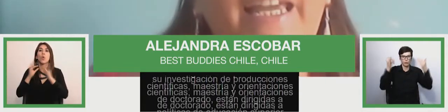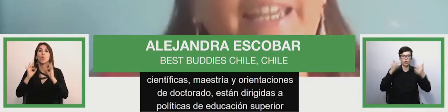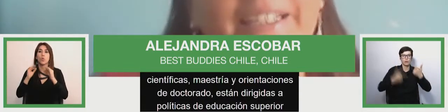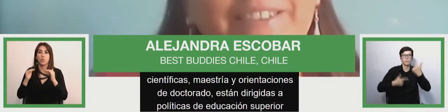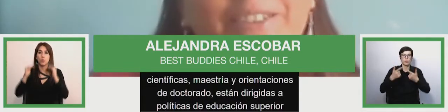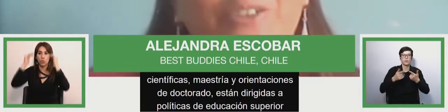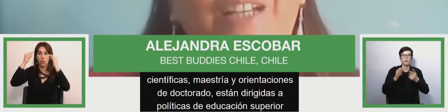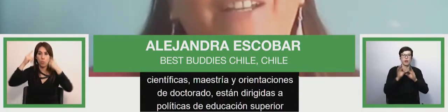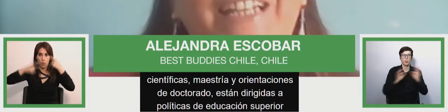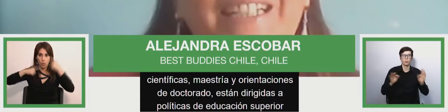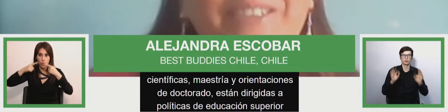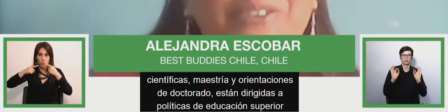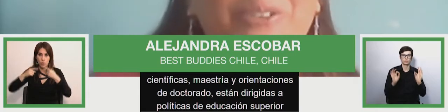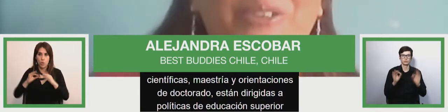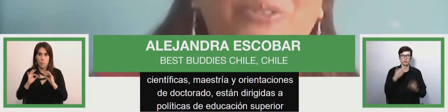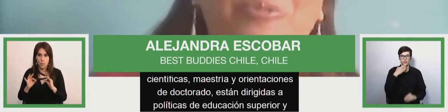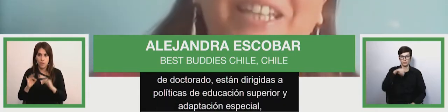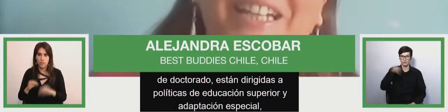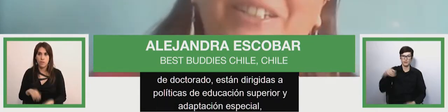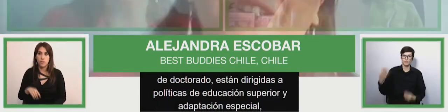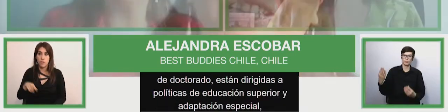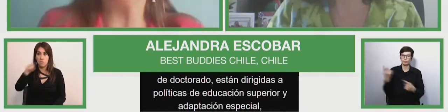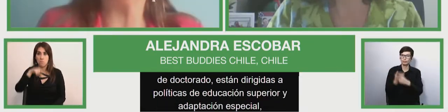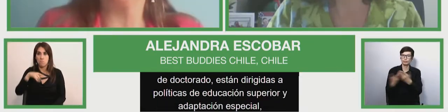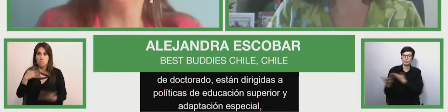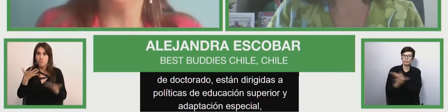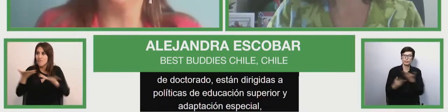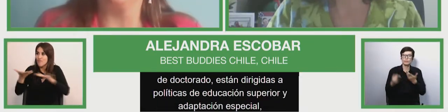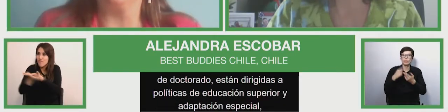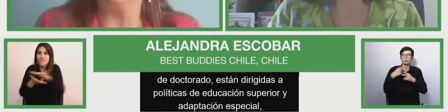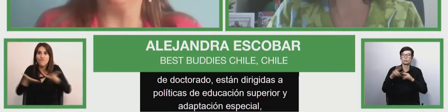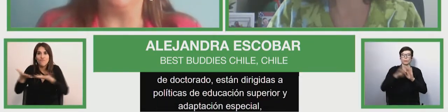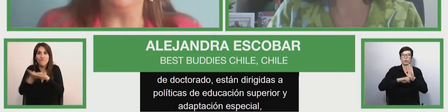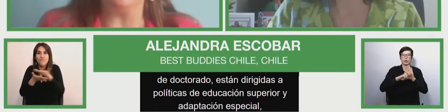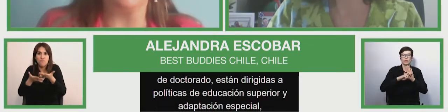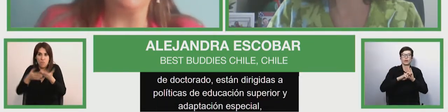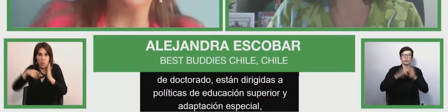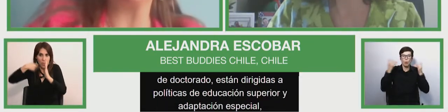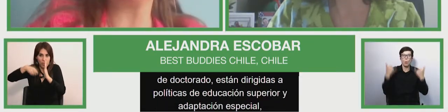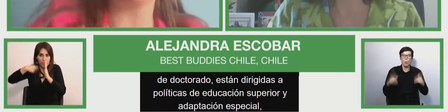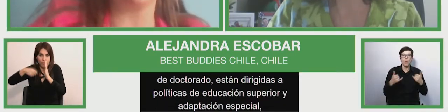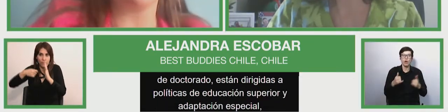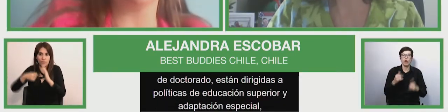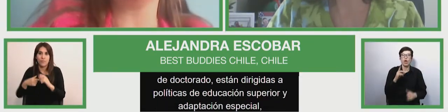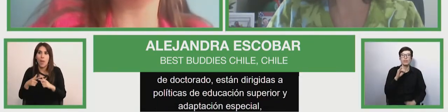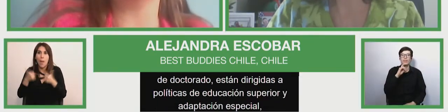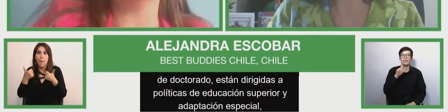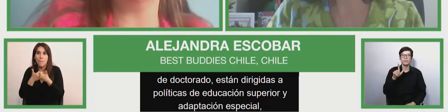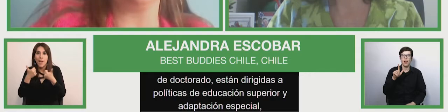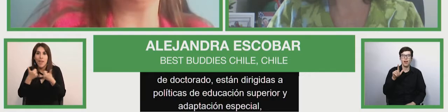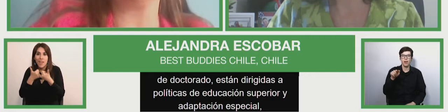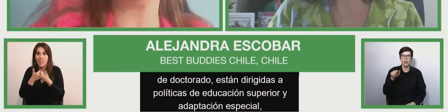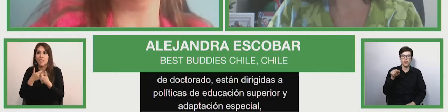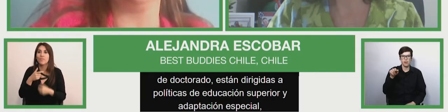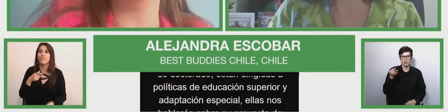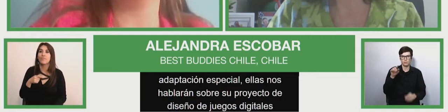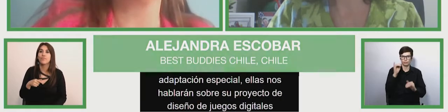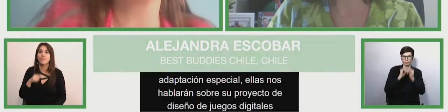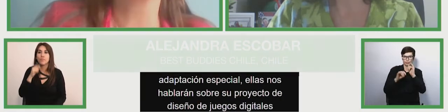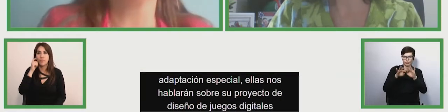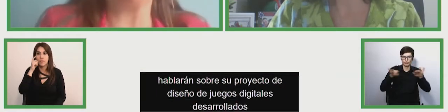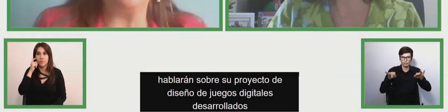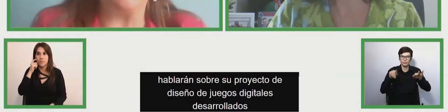Ellas nos hablarán sobre su proyecto de diseño de juegos digitales desarrollados por Univali en Brasil.